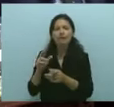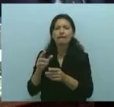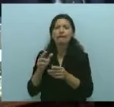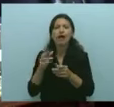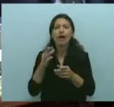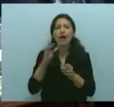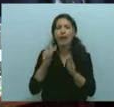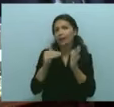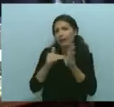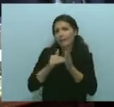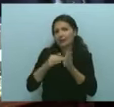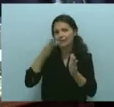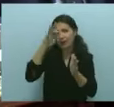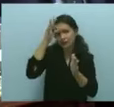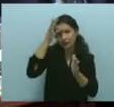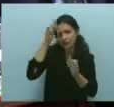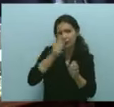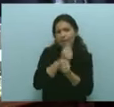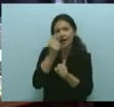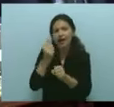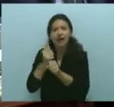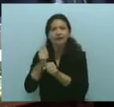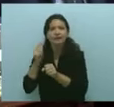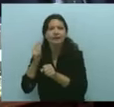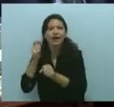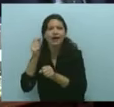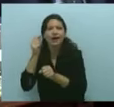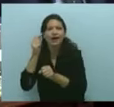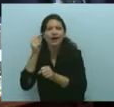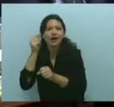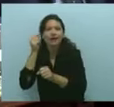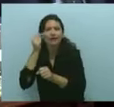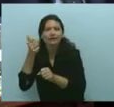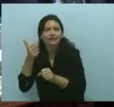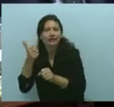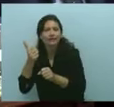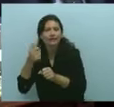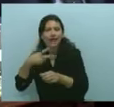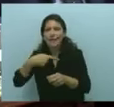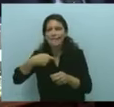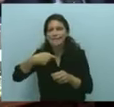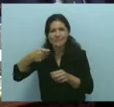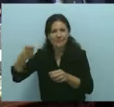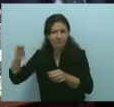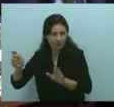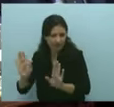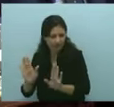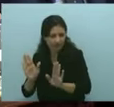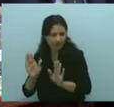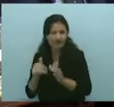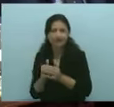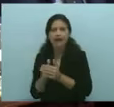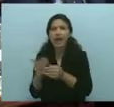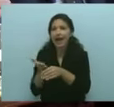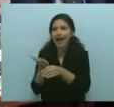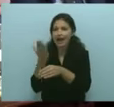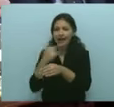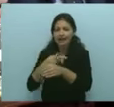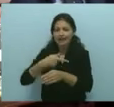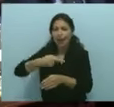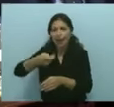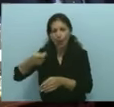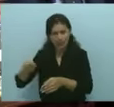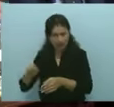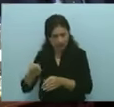ingresos que tuvieron en el último tiempo previo a la jubilación. Y para terminar, el reclamo a Nación, la propia ley